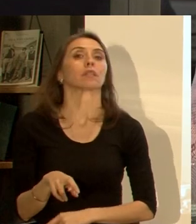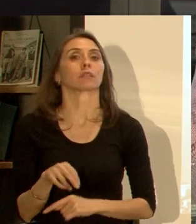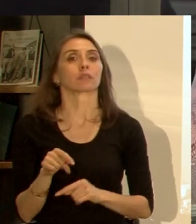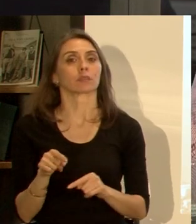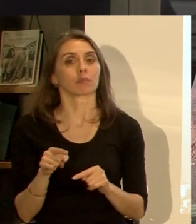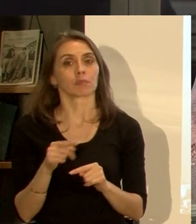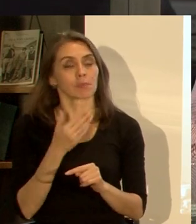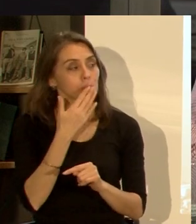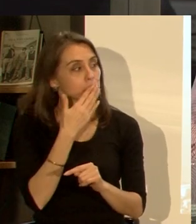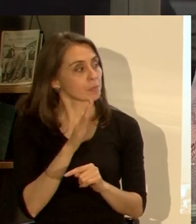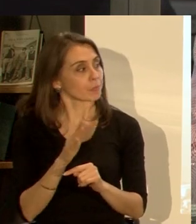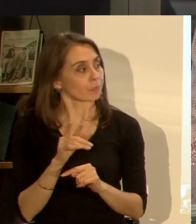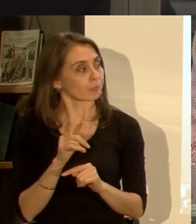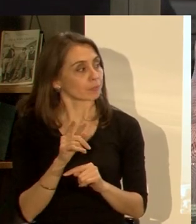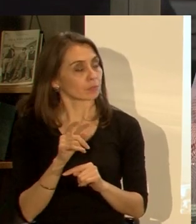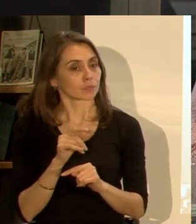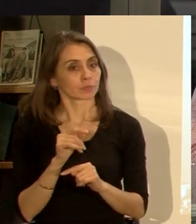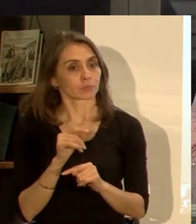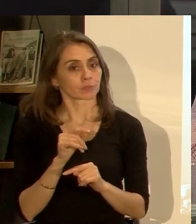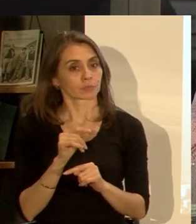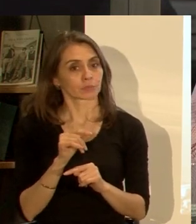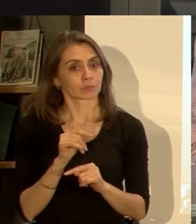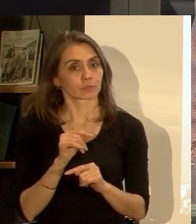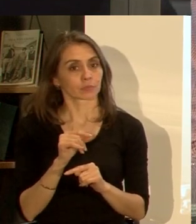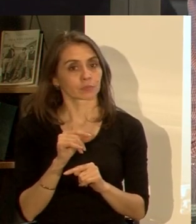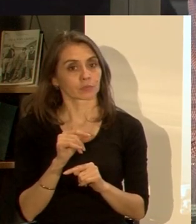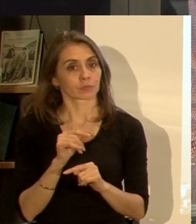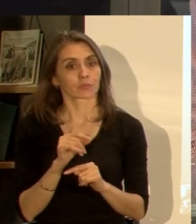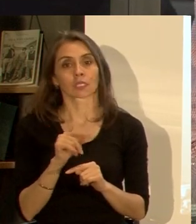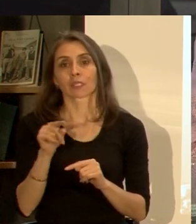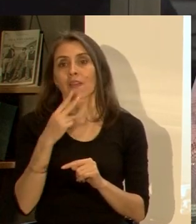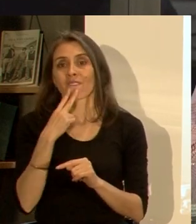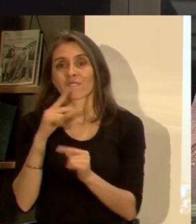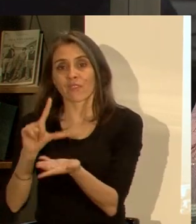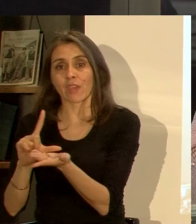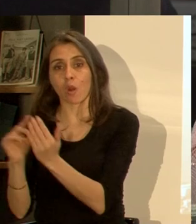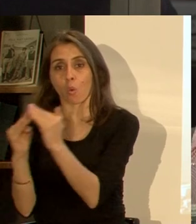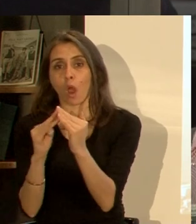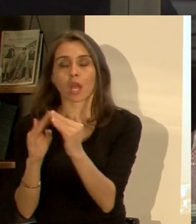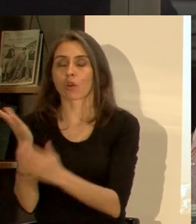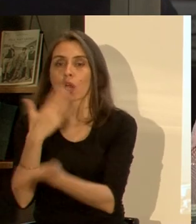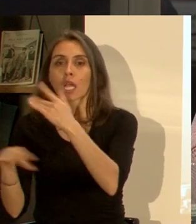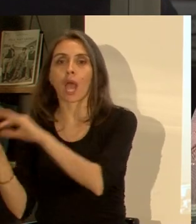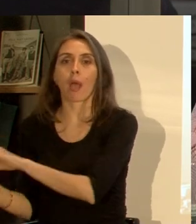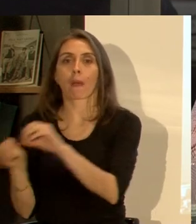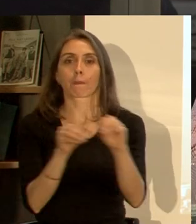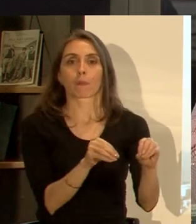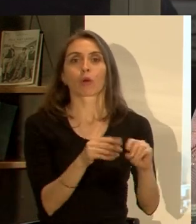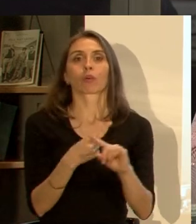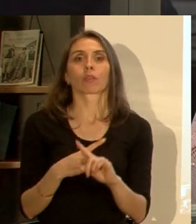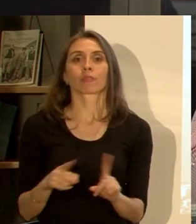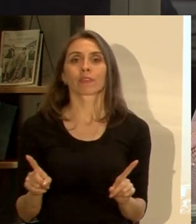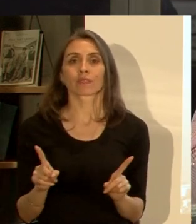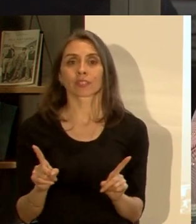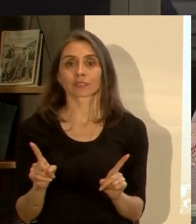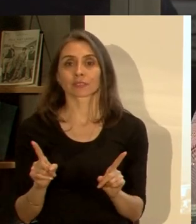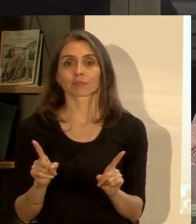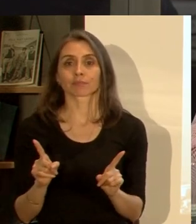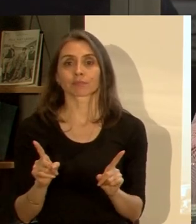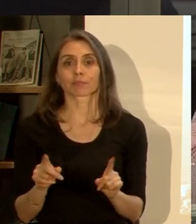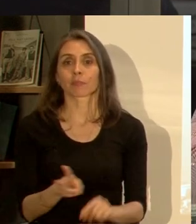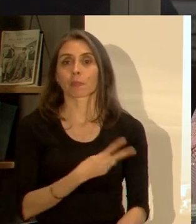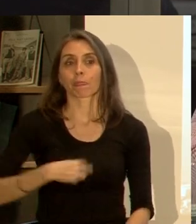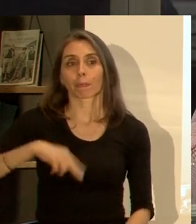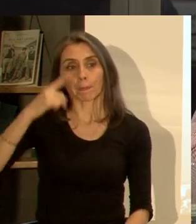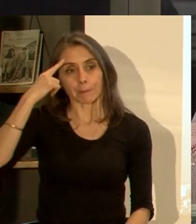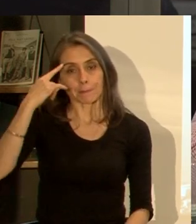mejor el criterio de ¿cómo se llama? de erradicación es distinto por ejemplo en el caso donde nosotros